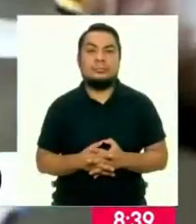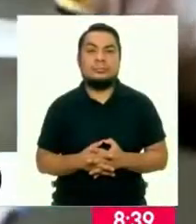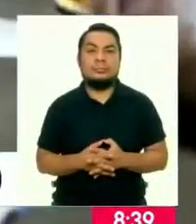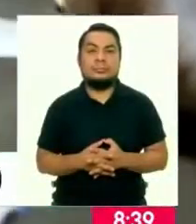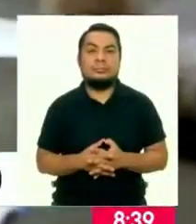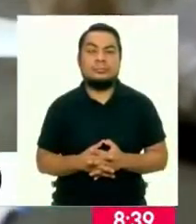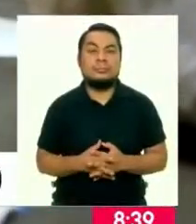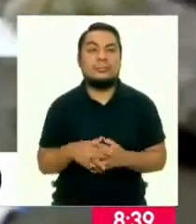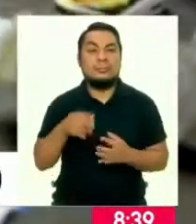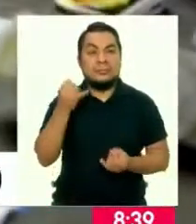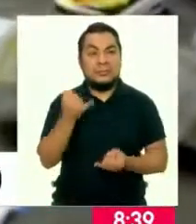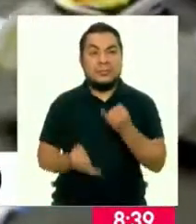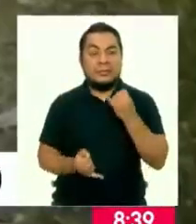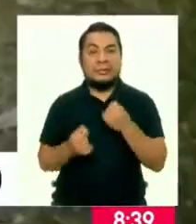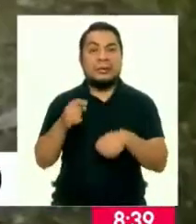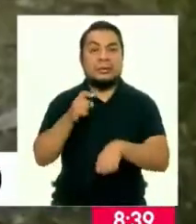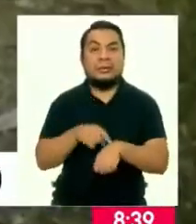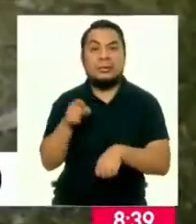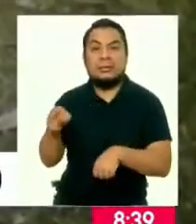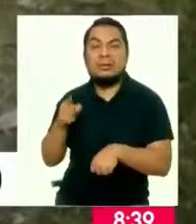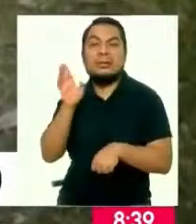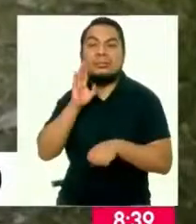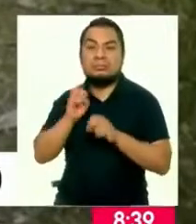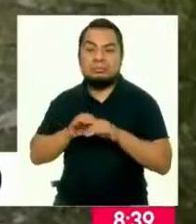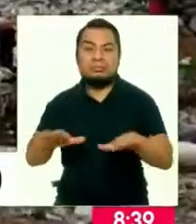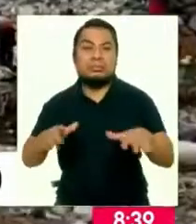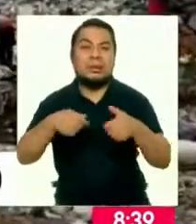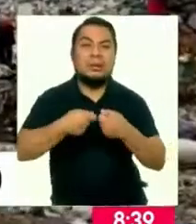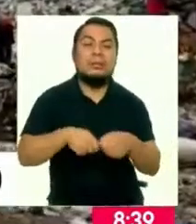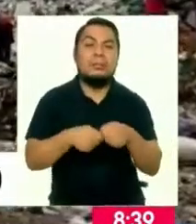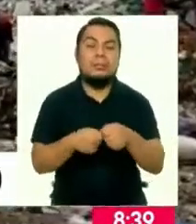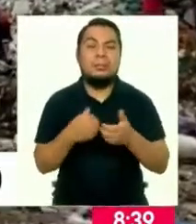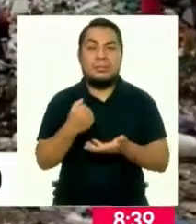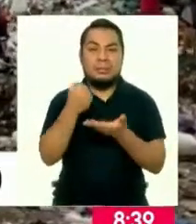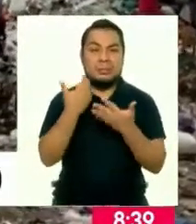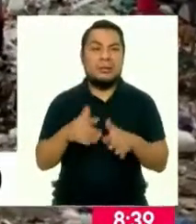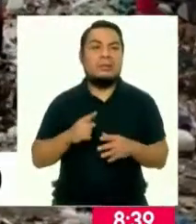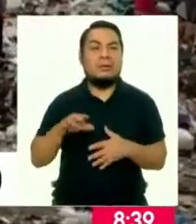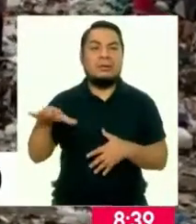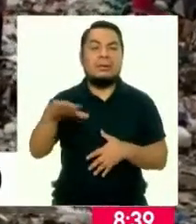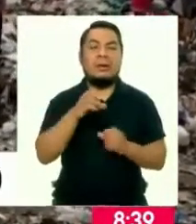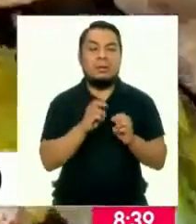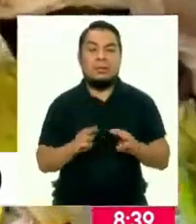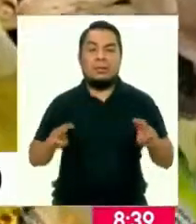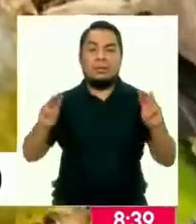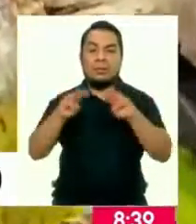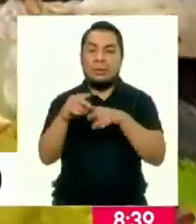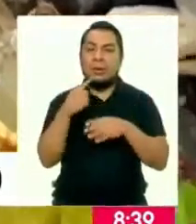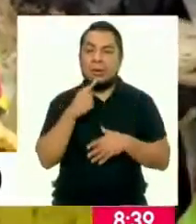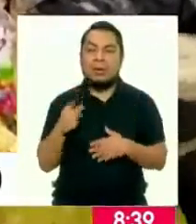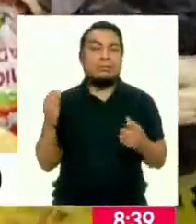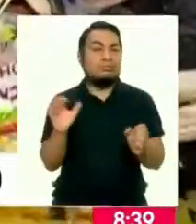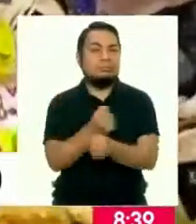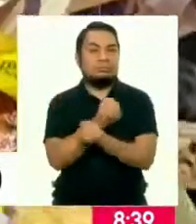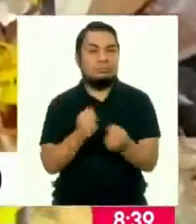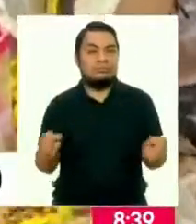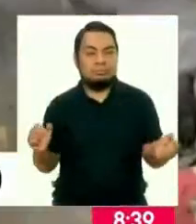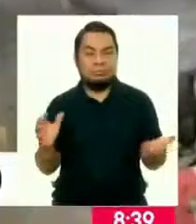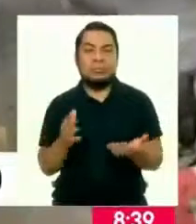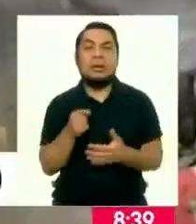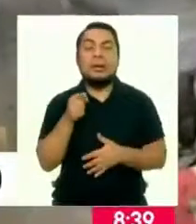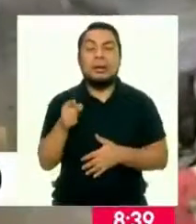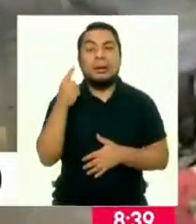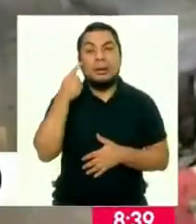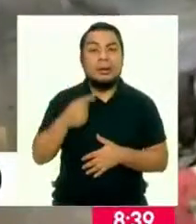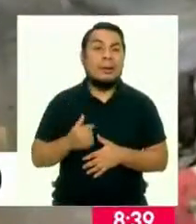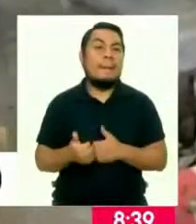En las últimas décadas, la contaminación por plástico ha llegado a niveles que la ONU considera catastróficos y, a pesar